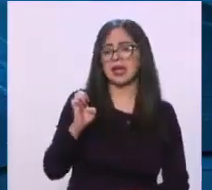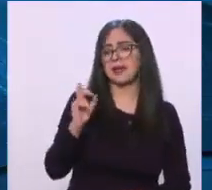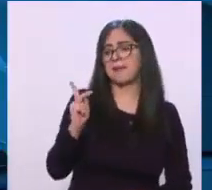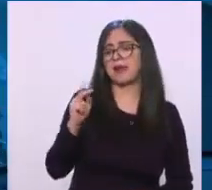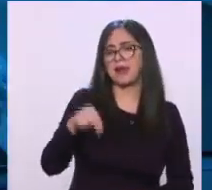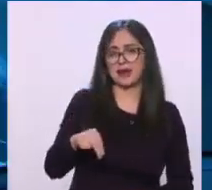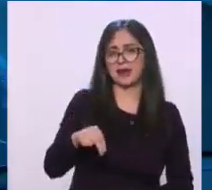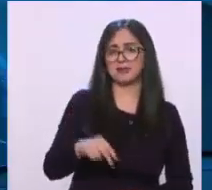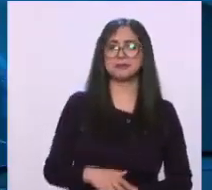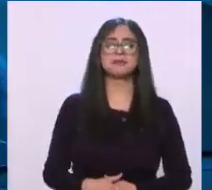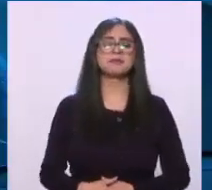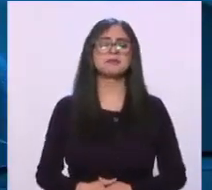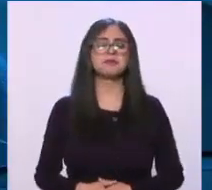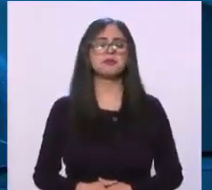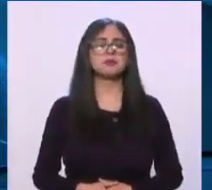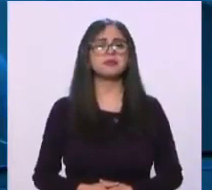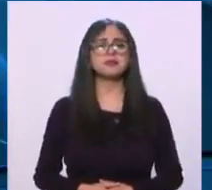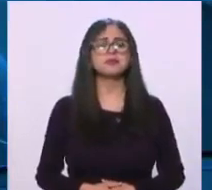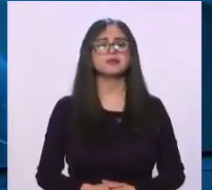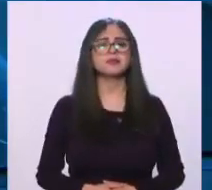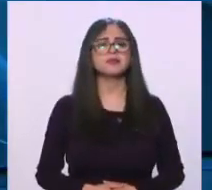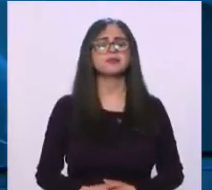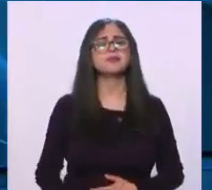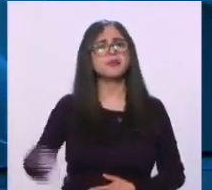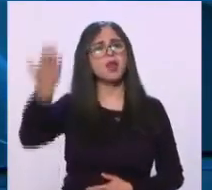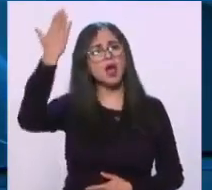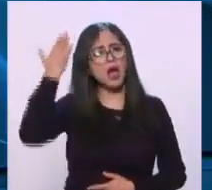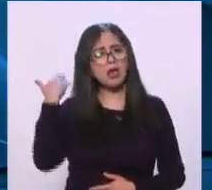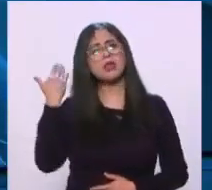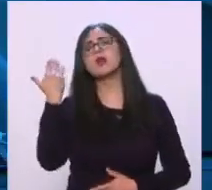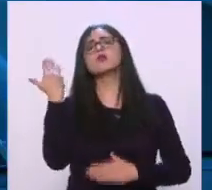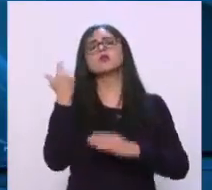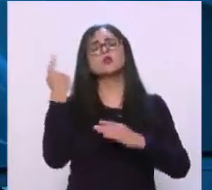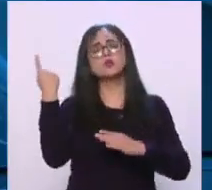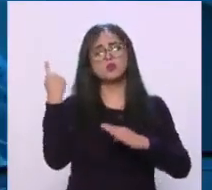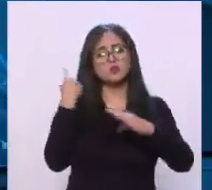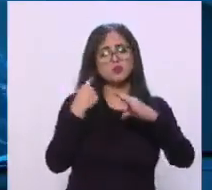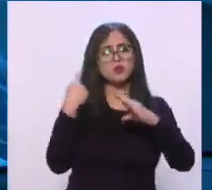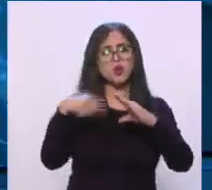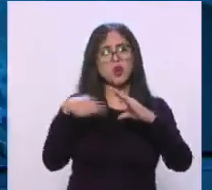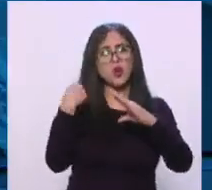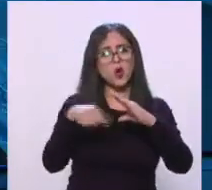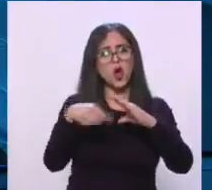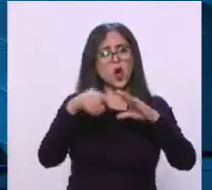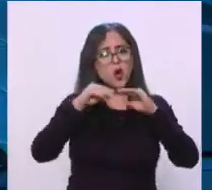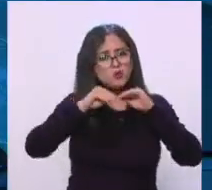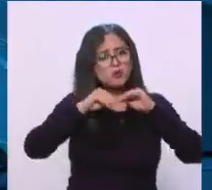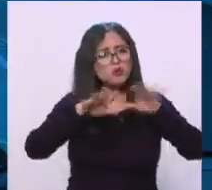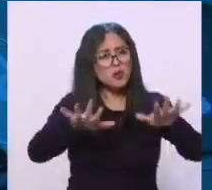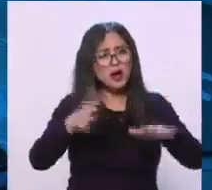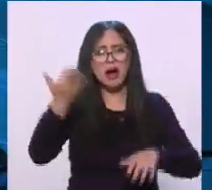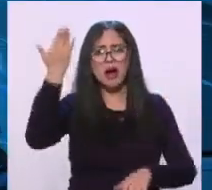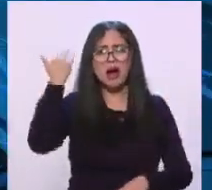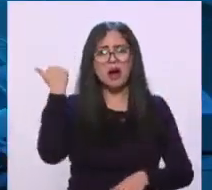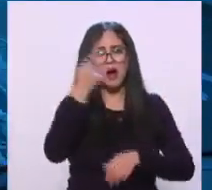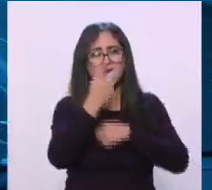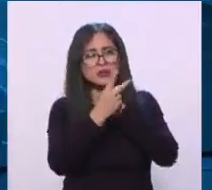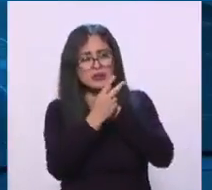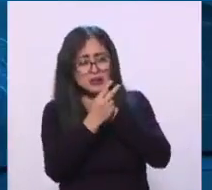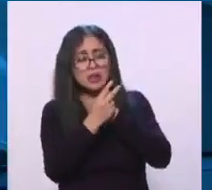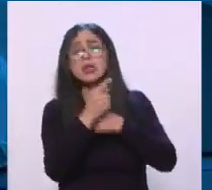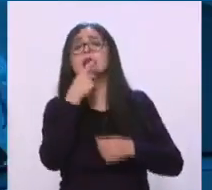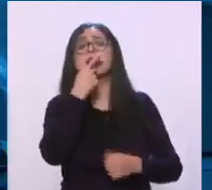recibimos un correo de una persona que vio el programa pasado y nos contaba que esta persona